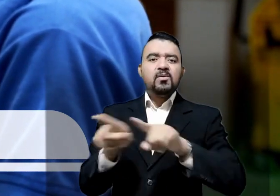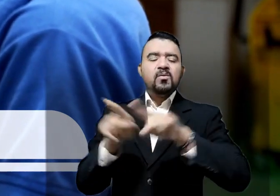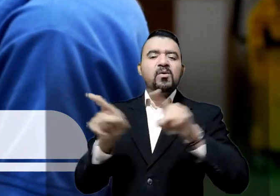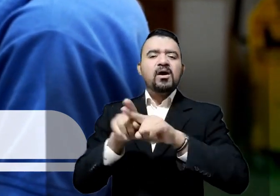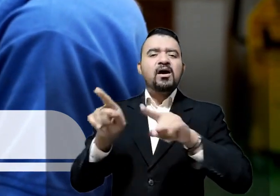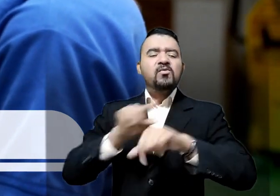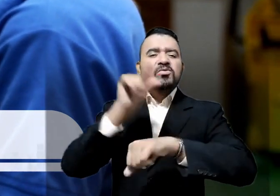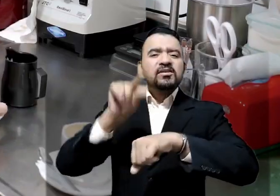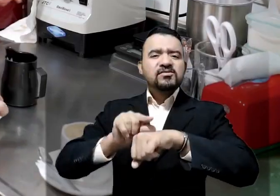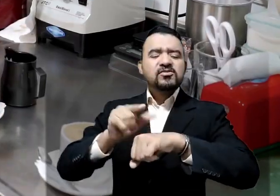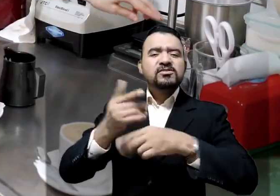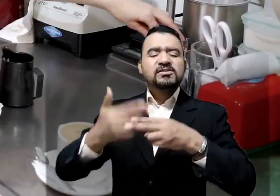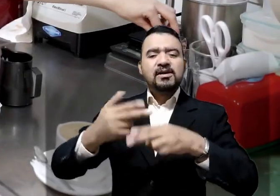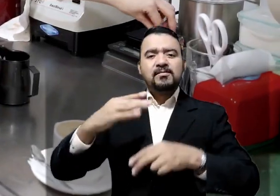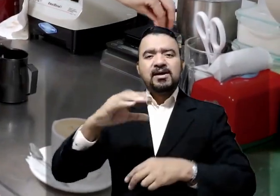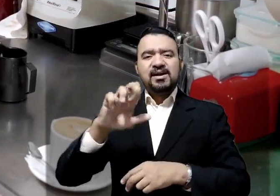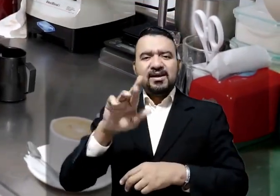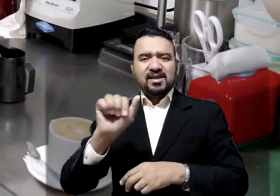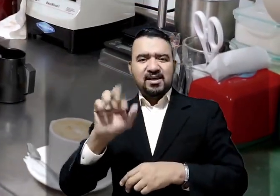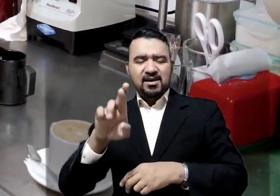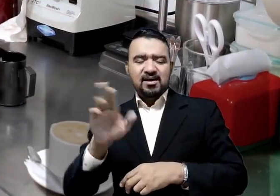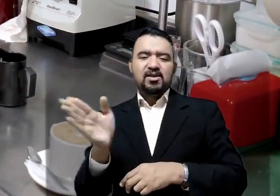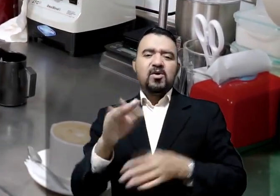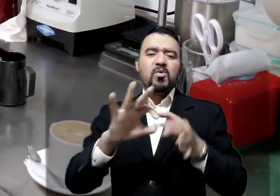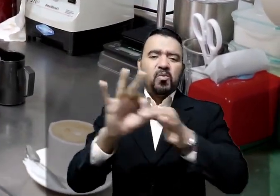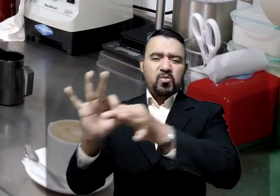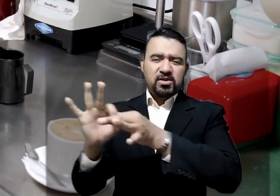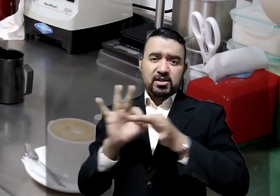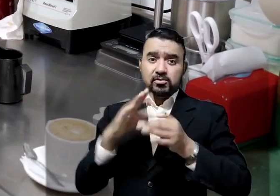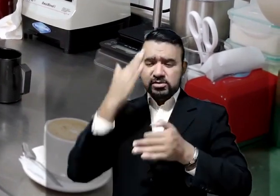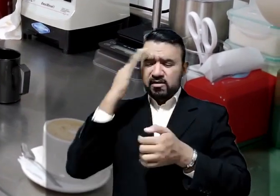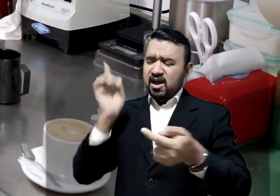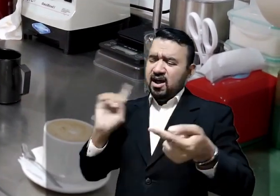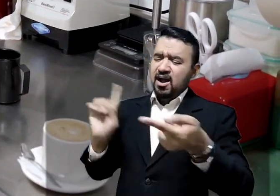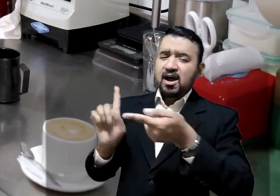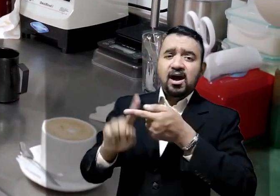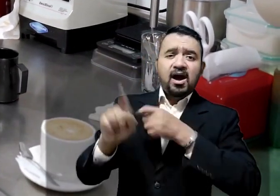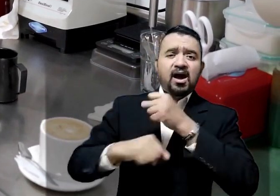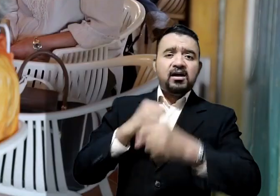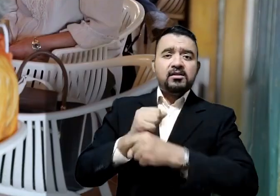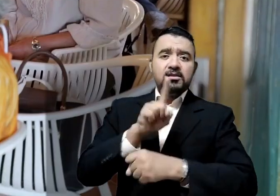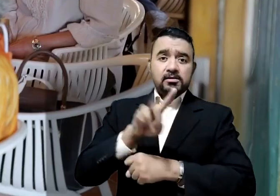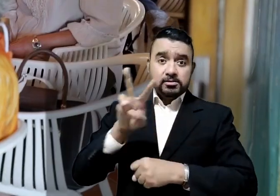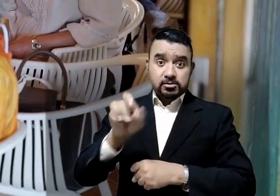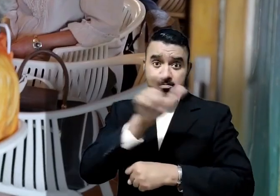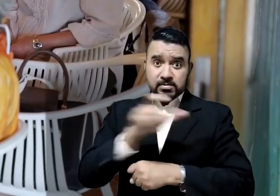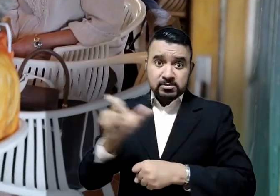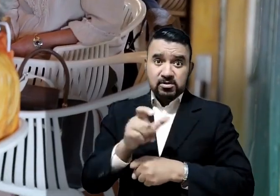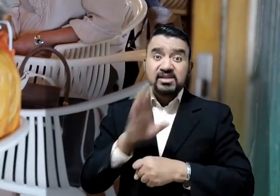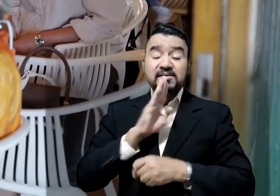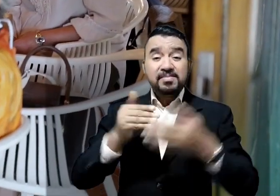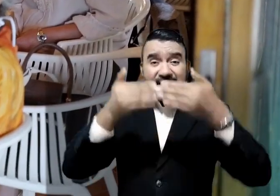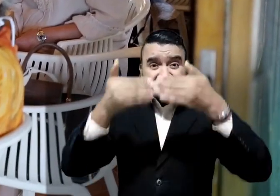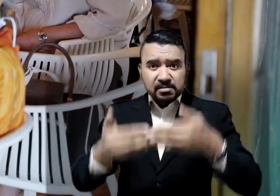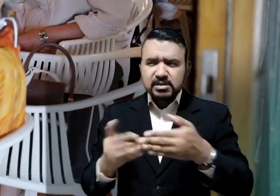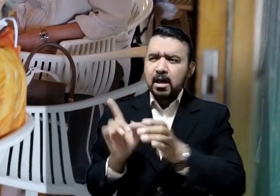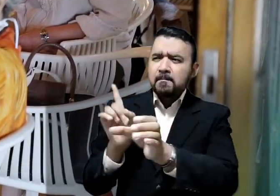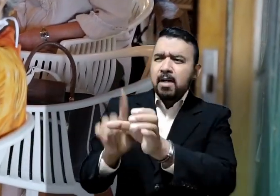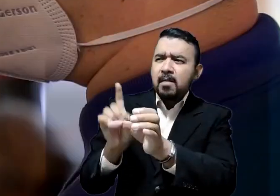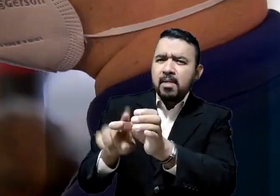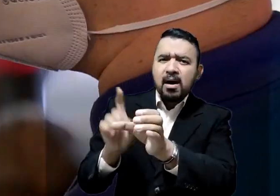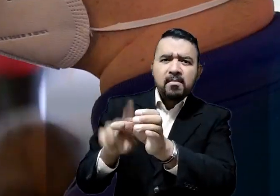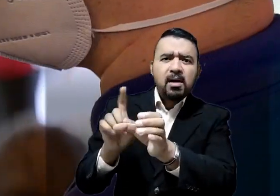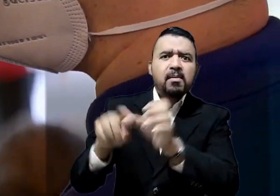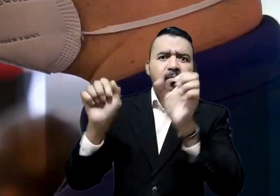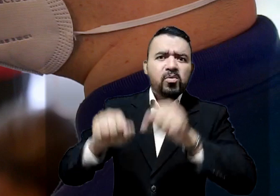usuaria de los programas de la corporación Crear Unidos, entidad que desde hace 18 años ha brindado a más de 200 personas en